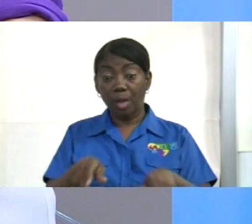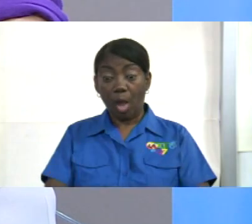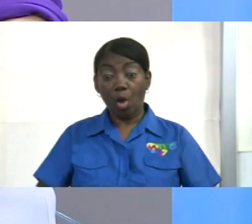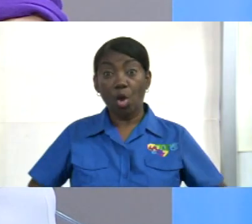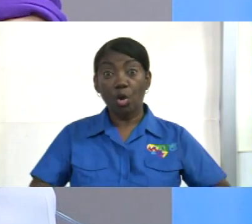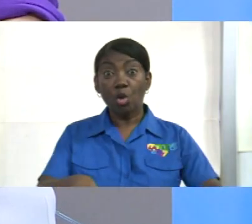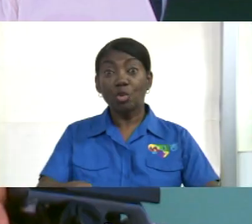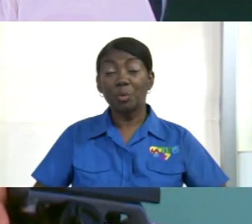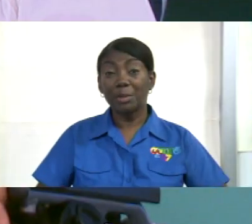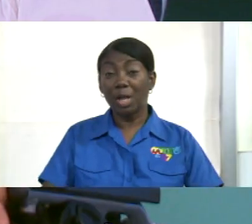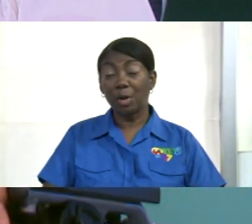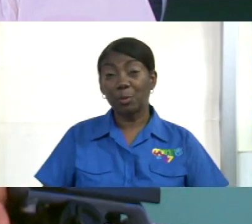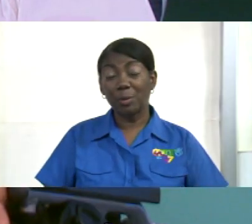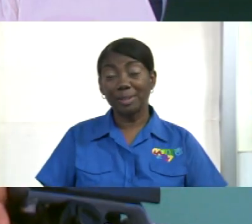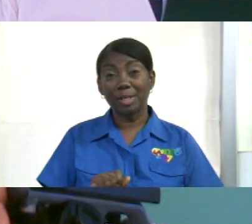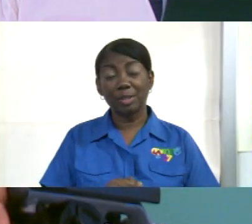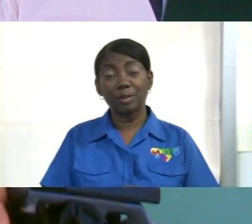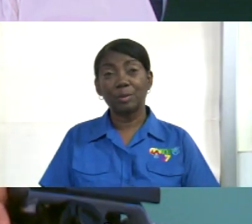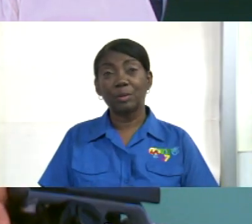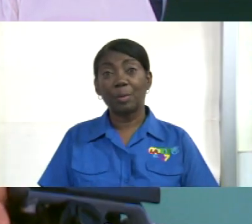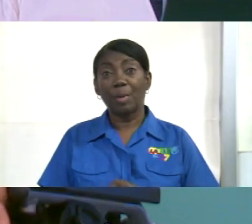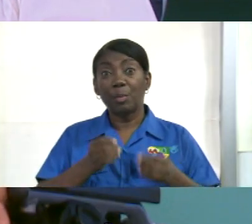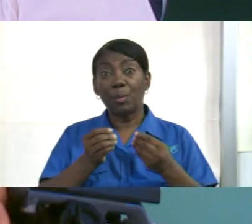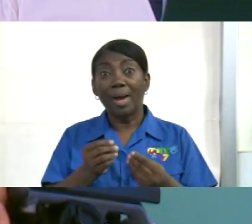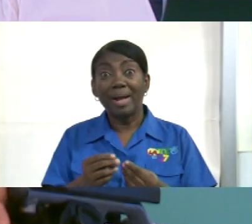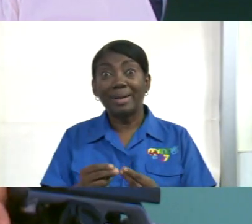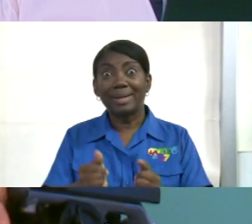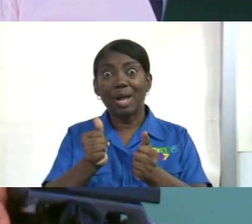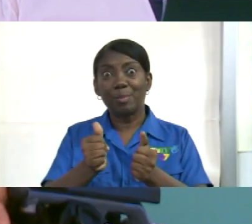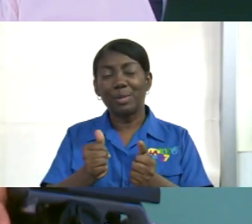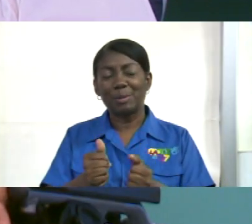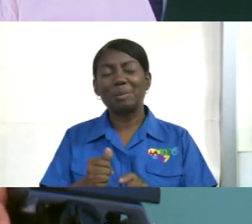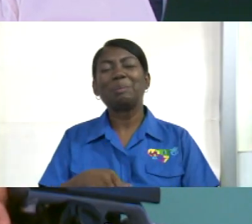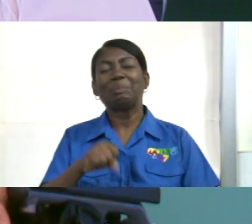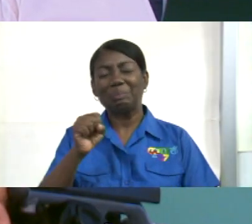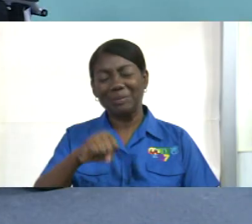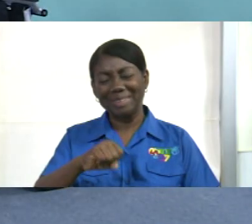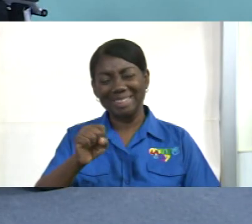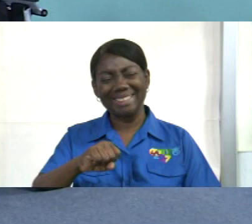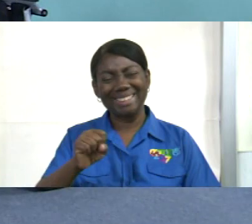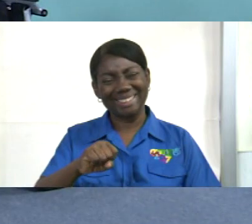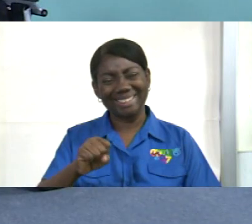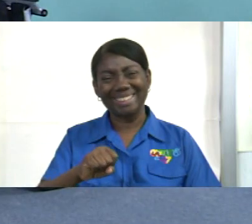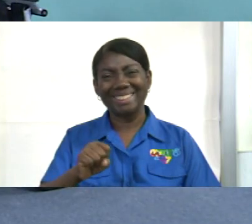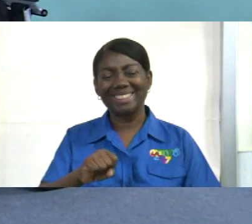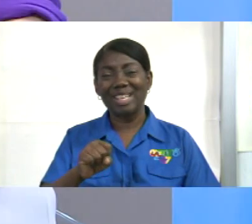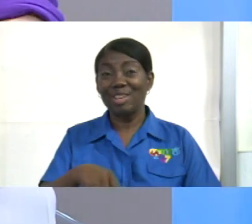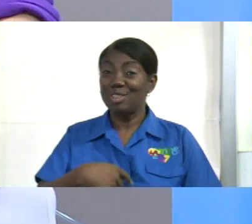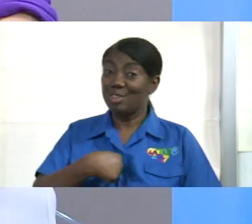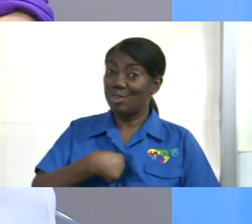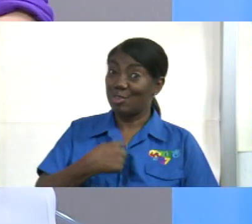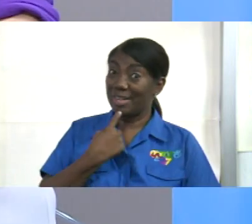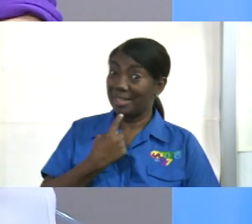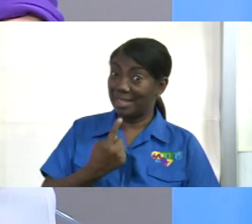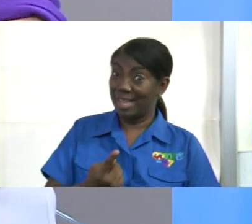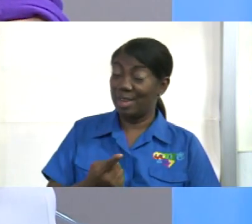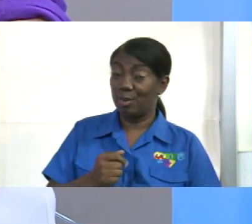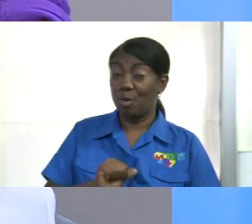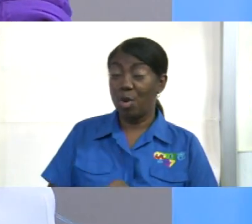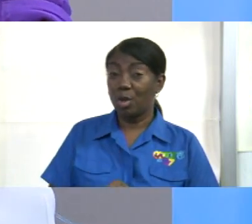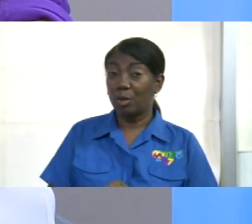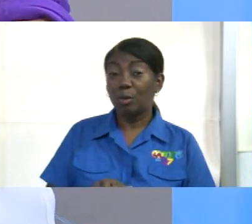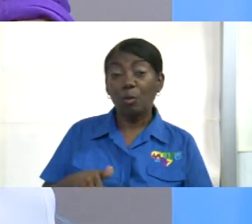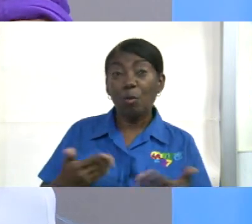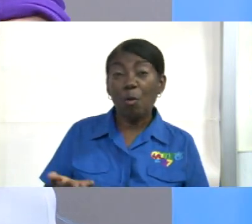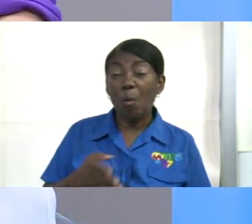ruedas, Montes. Exacto. Así que vamos más rápido. Por supuesto. Como decimos, yo digo, cuando la gente me pregunta,